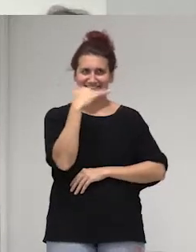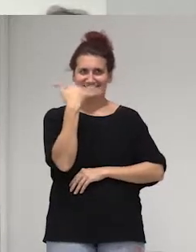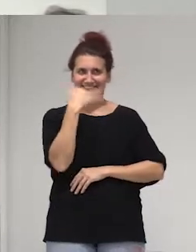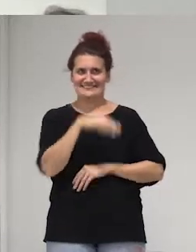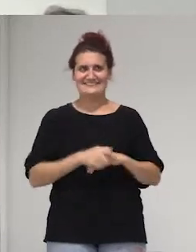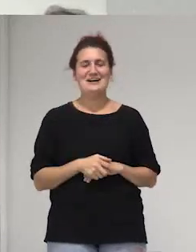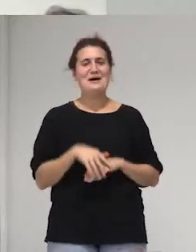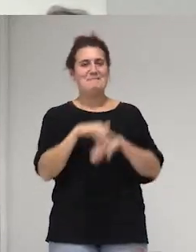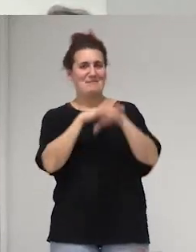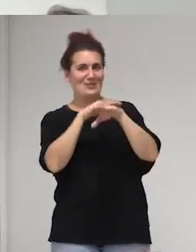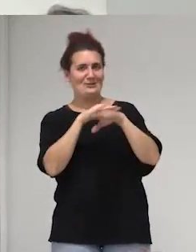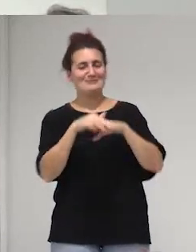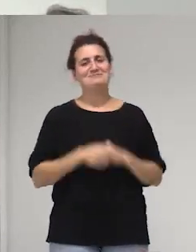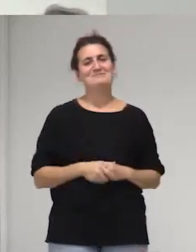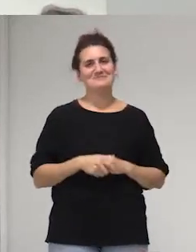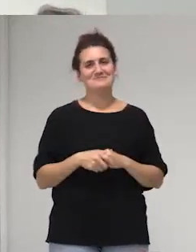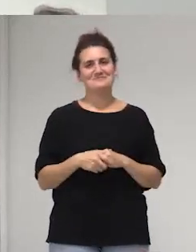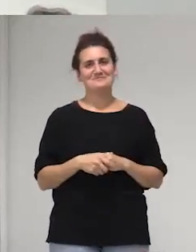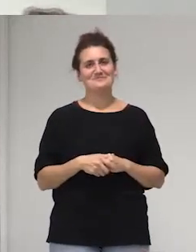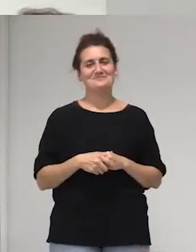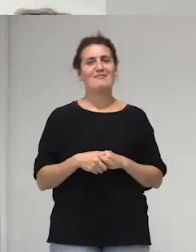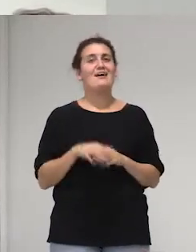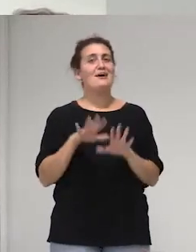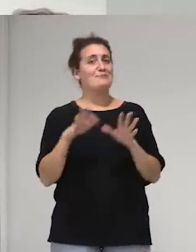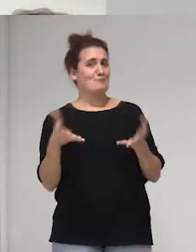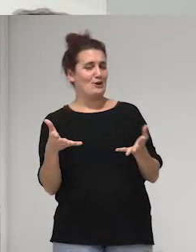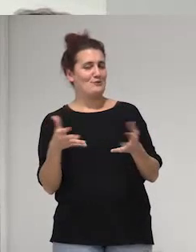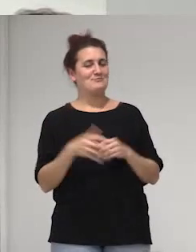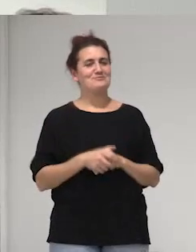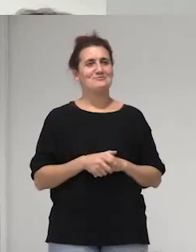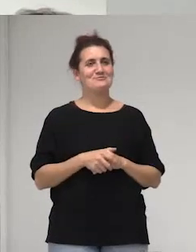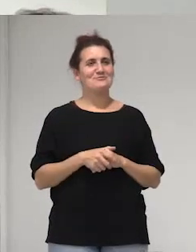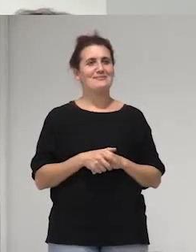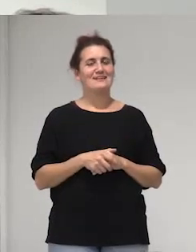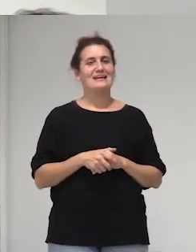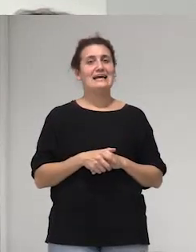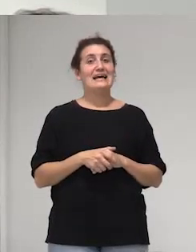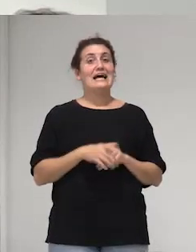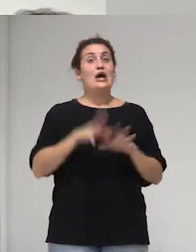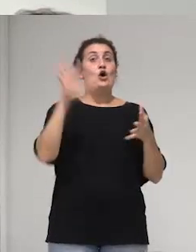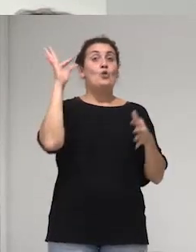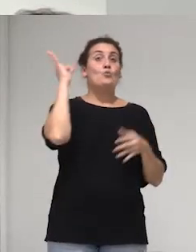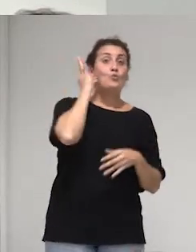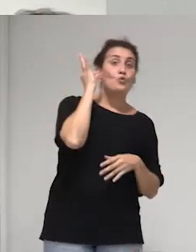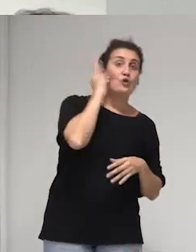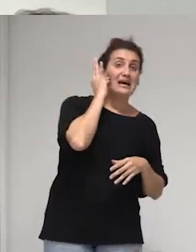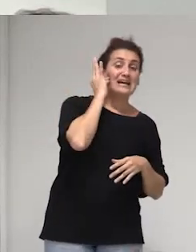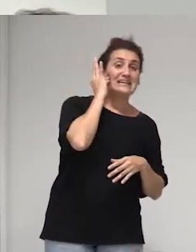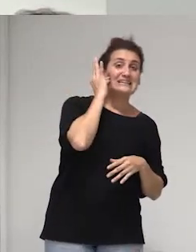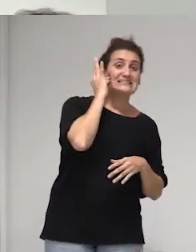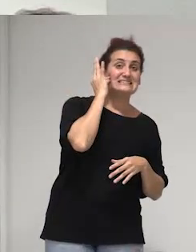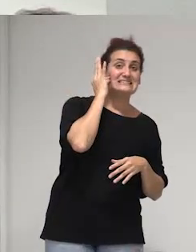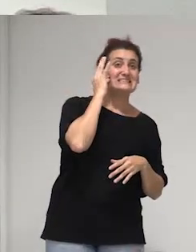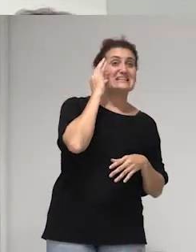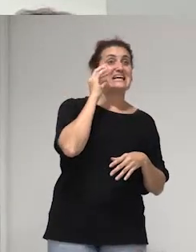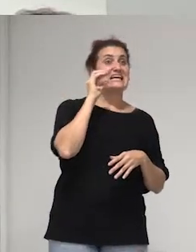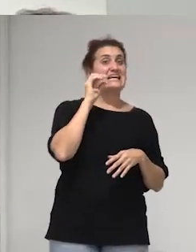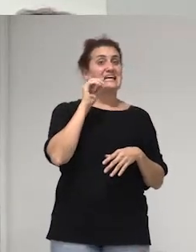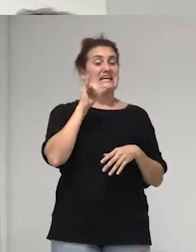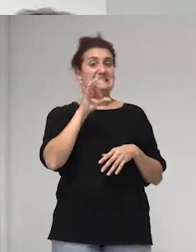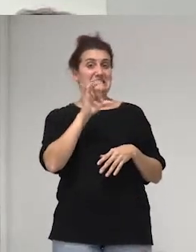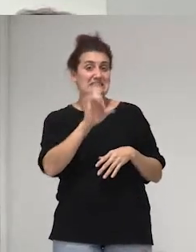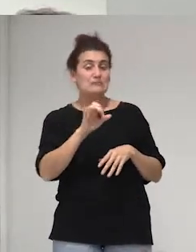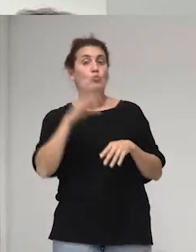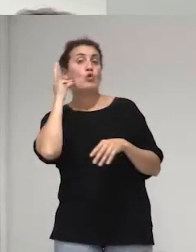perdón bueno entonces mujeres cis y mujeres trans creen que es una